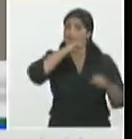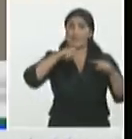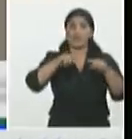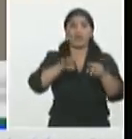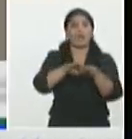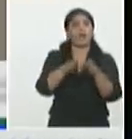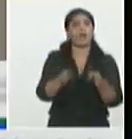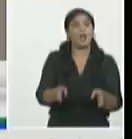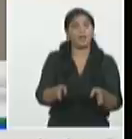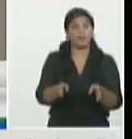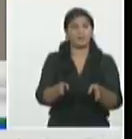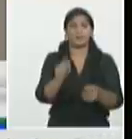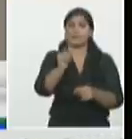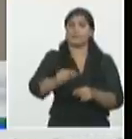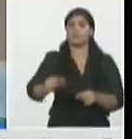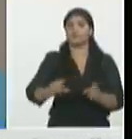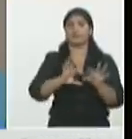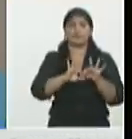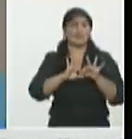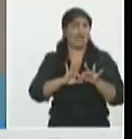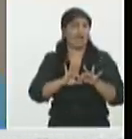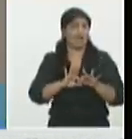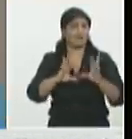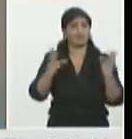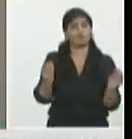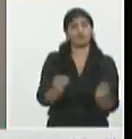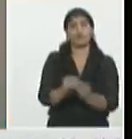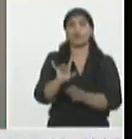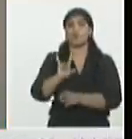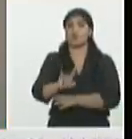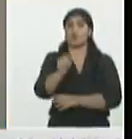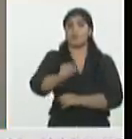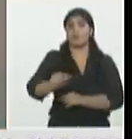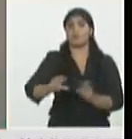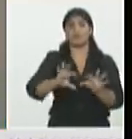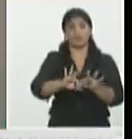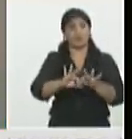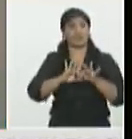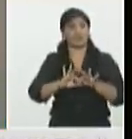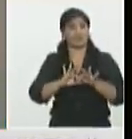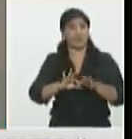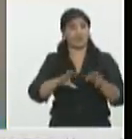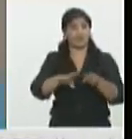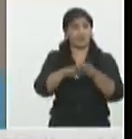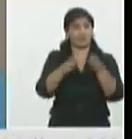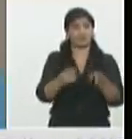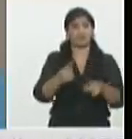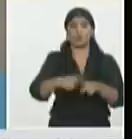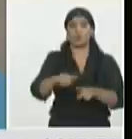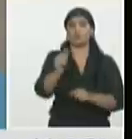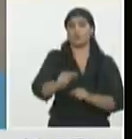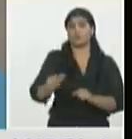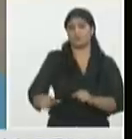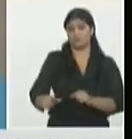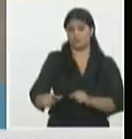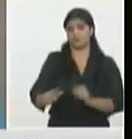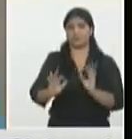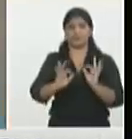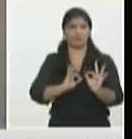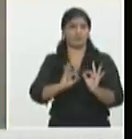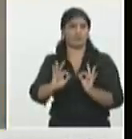de total tenemos nueve camas para pacientes graves y críticos y el resto para pacientes de cuidado estamos